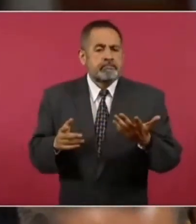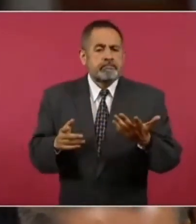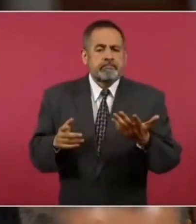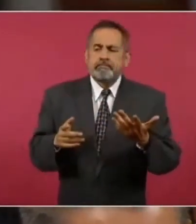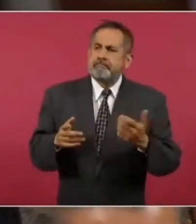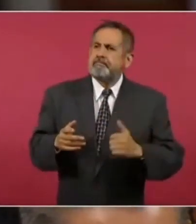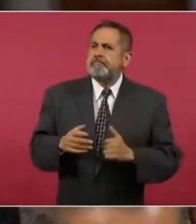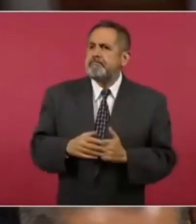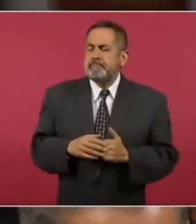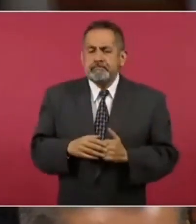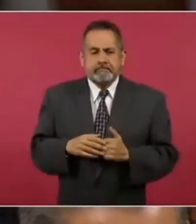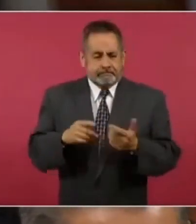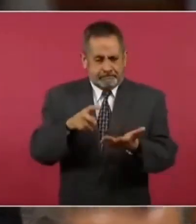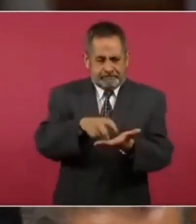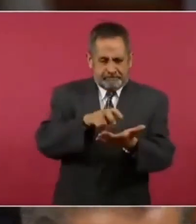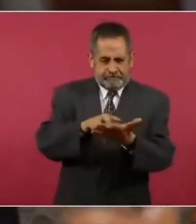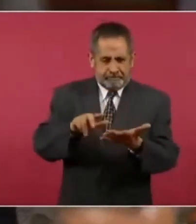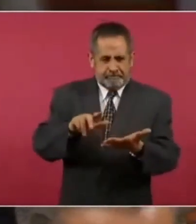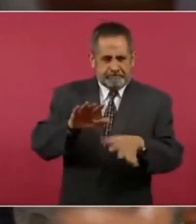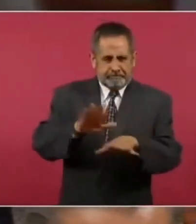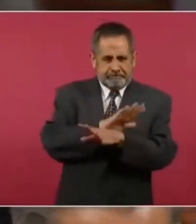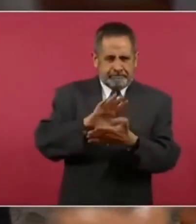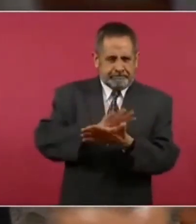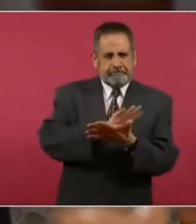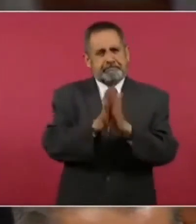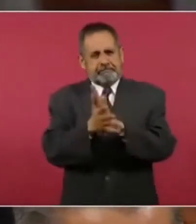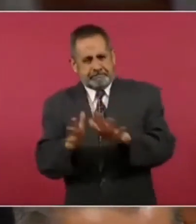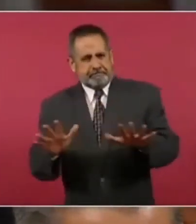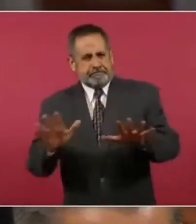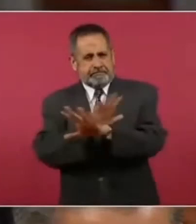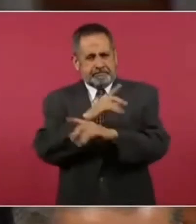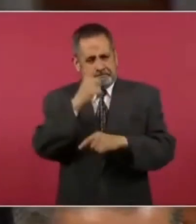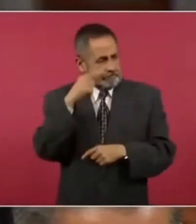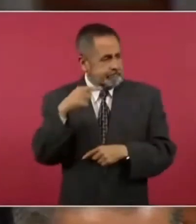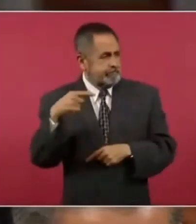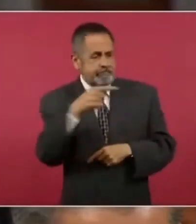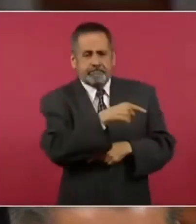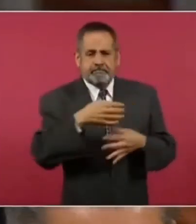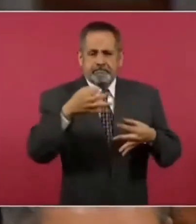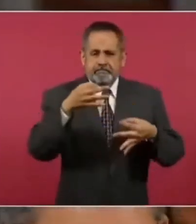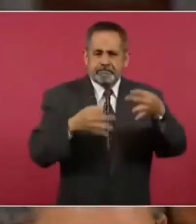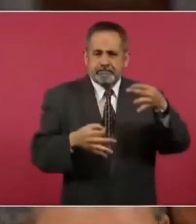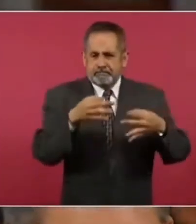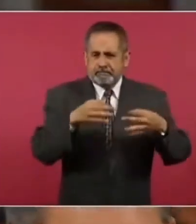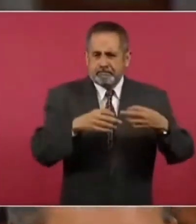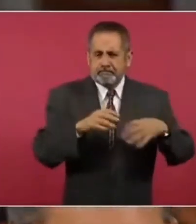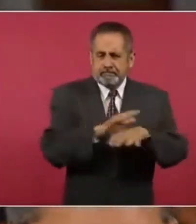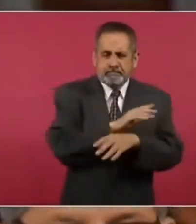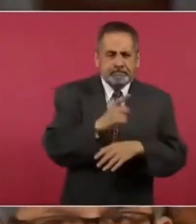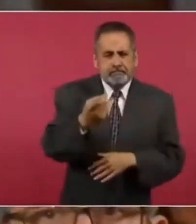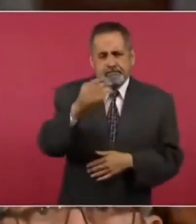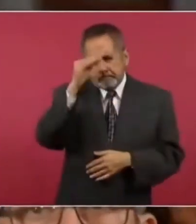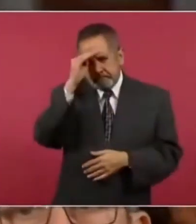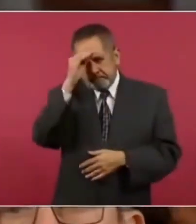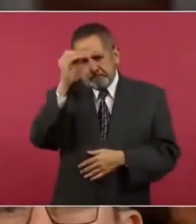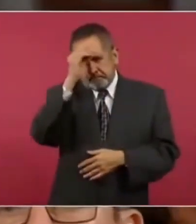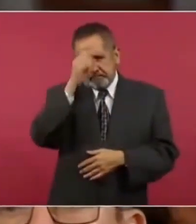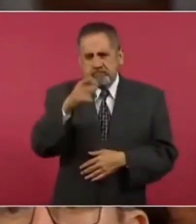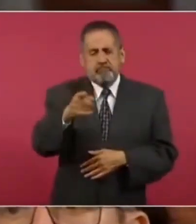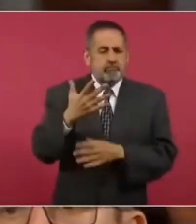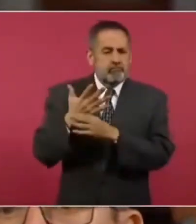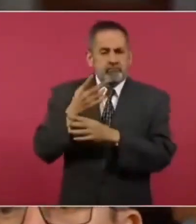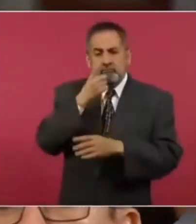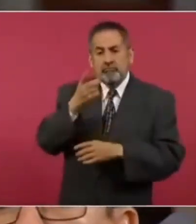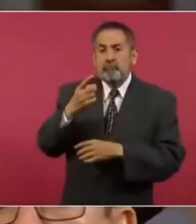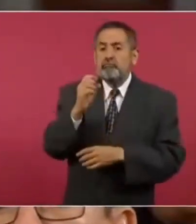reforma al al Poder Judicial. Entonces, preguntarle qué opina usted de esto, ya que usted dijo que